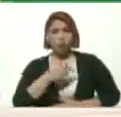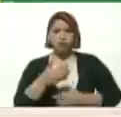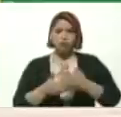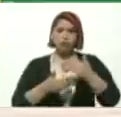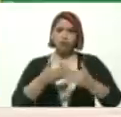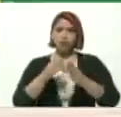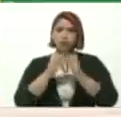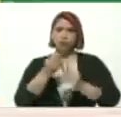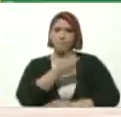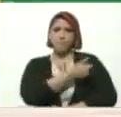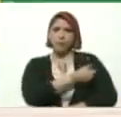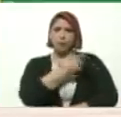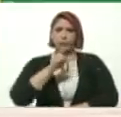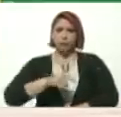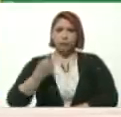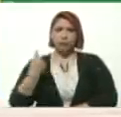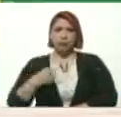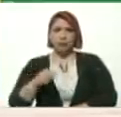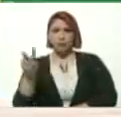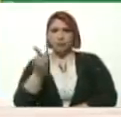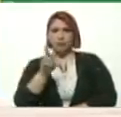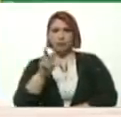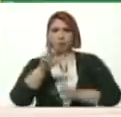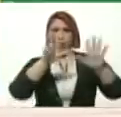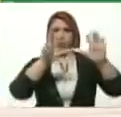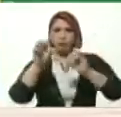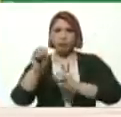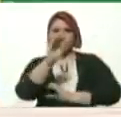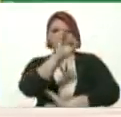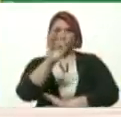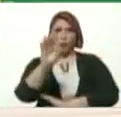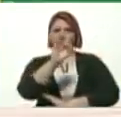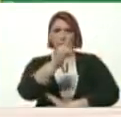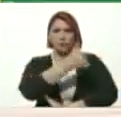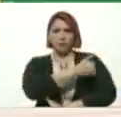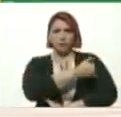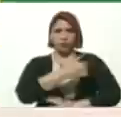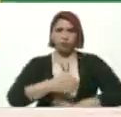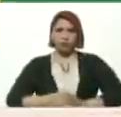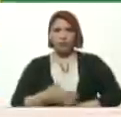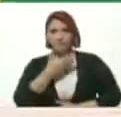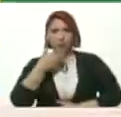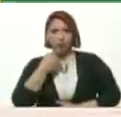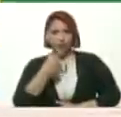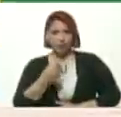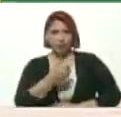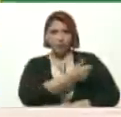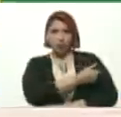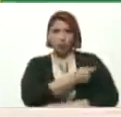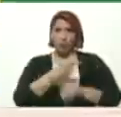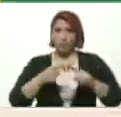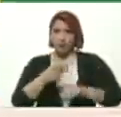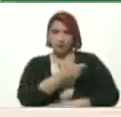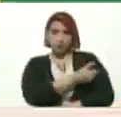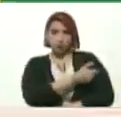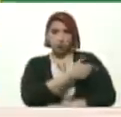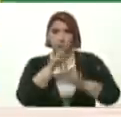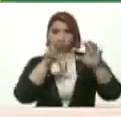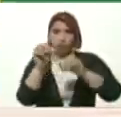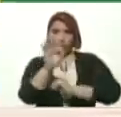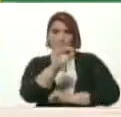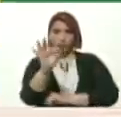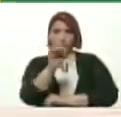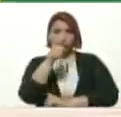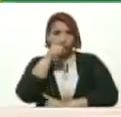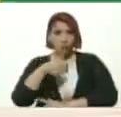vacunas Necesarias Tenemos en Venezuela El 80% De las vacunas Mejor dicho Las vacunas Para vacunar Al 80% De la